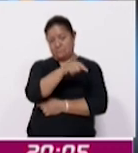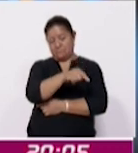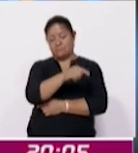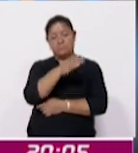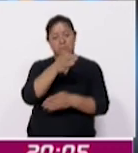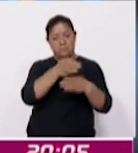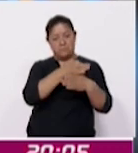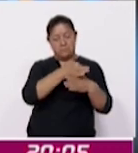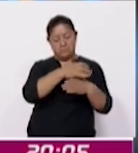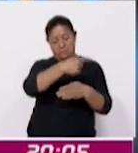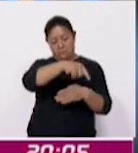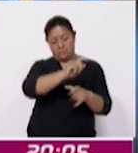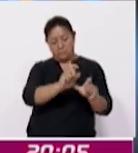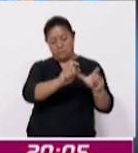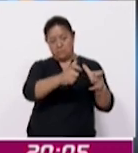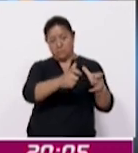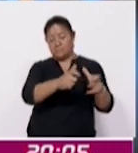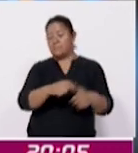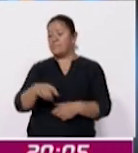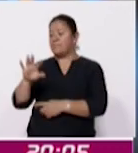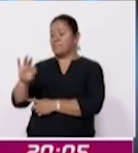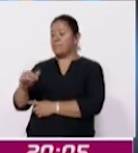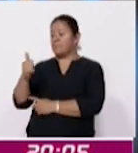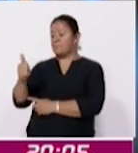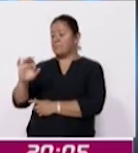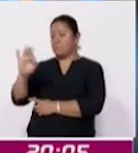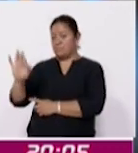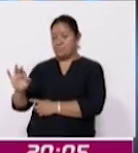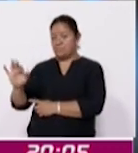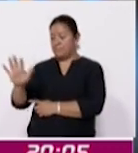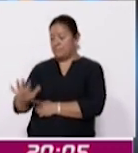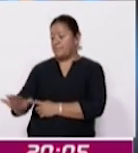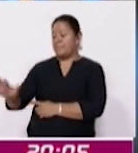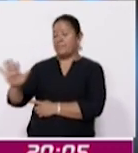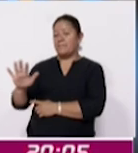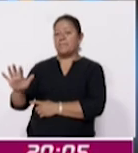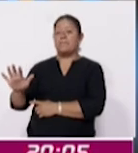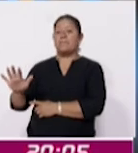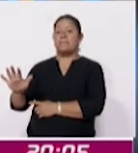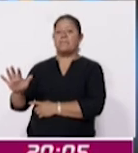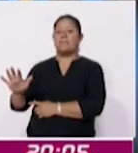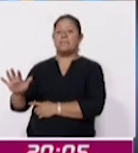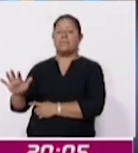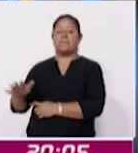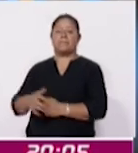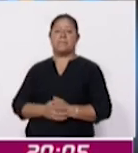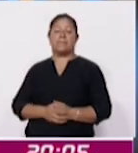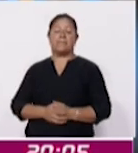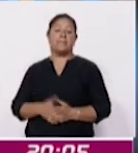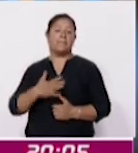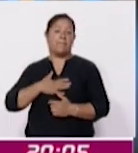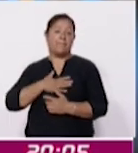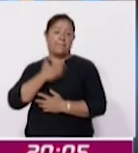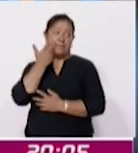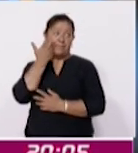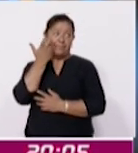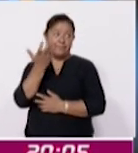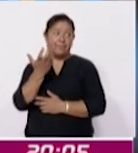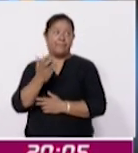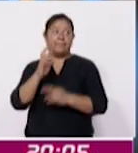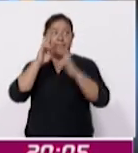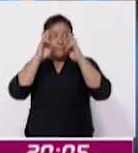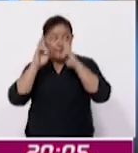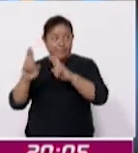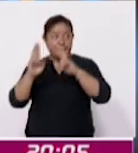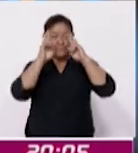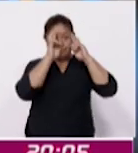Morena y sus aliados y un 46% a favor de la oposición. Y lo que queremos es que se respete esa